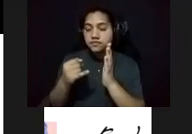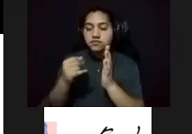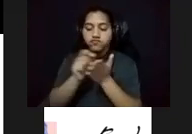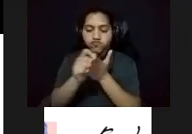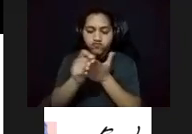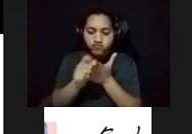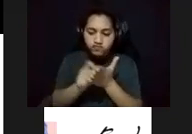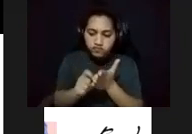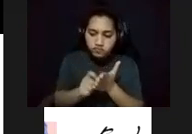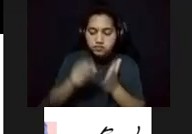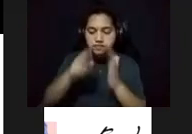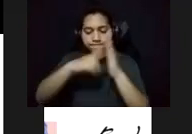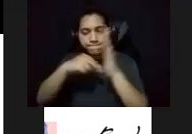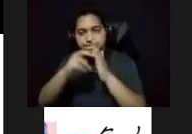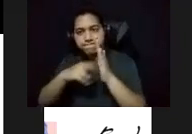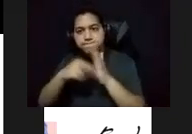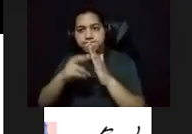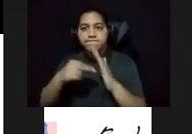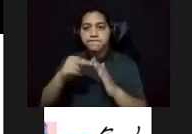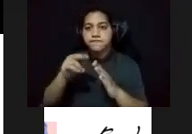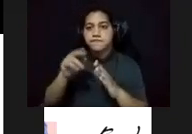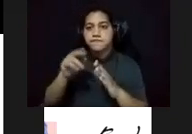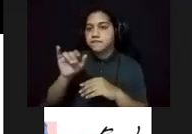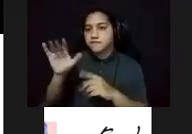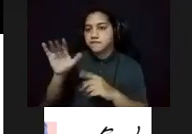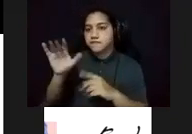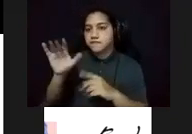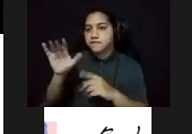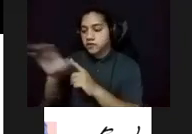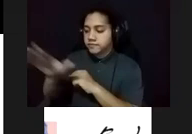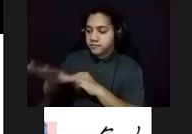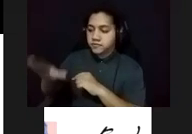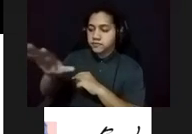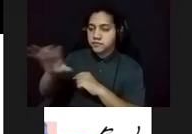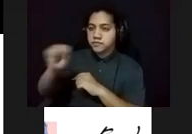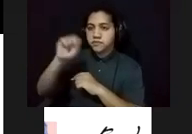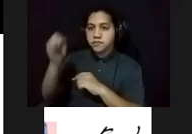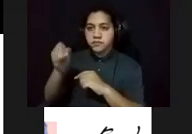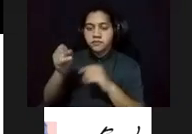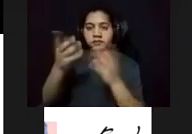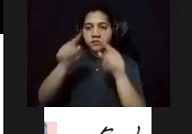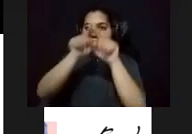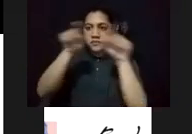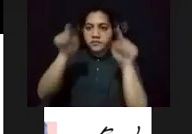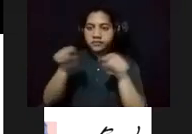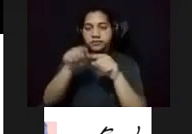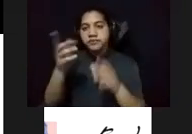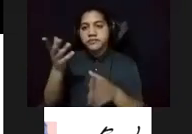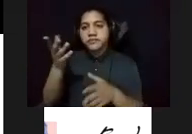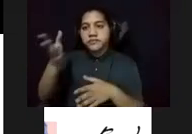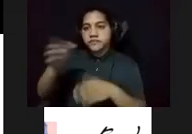también tiene otro espacio cultural en el viejo San Juan. Las piezas particulares nos hablan de la ciudad